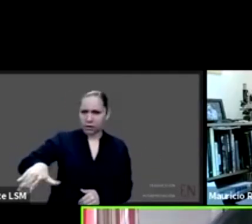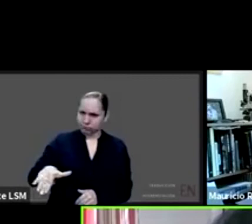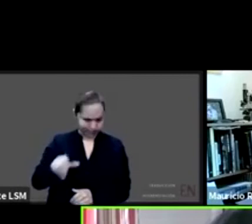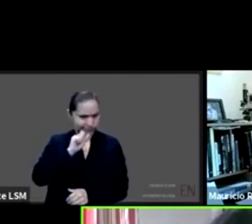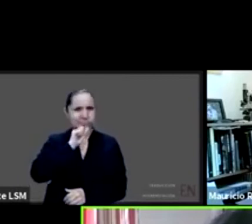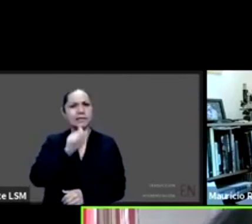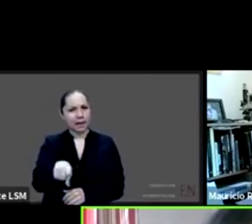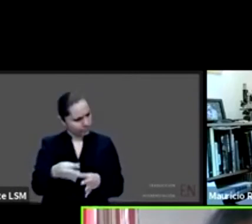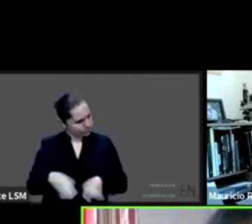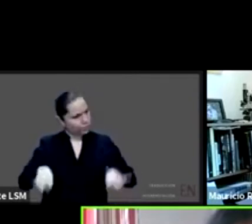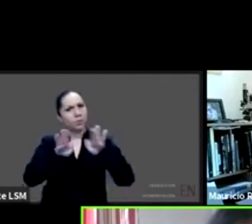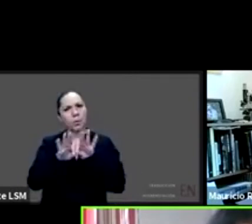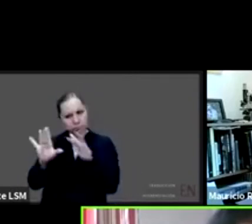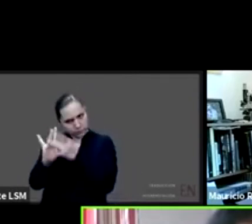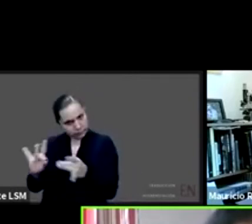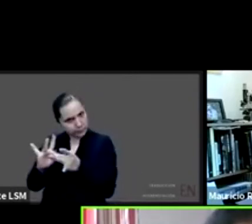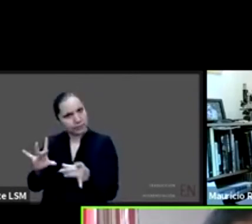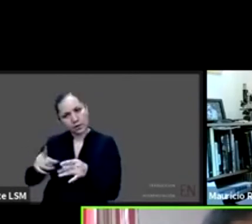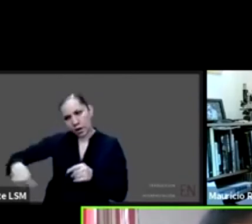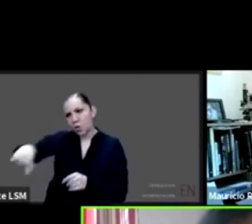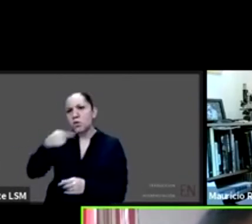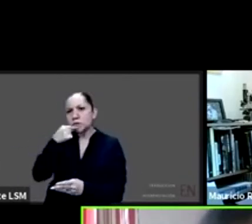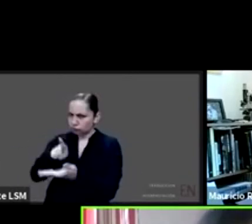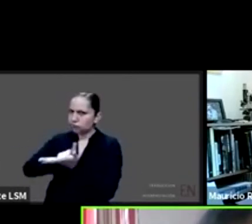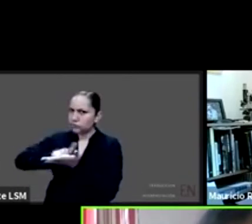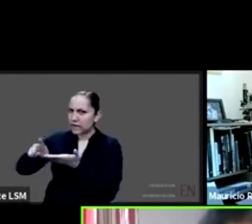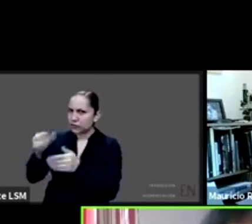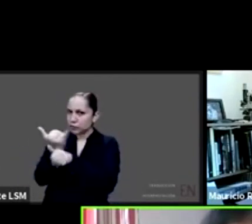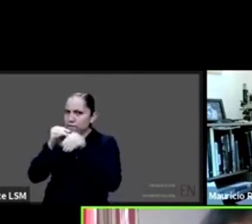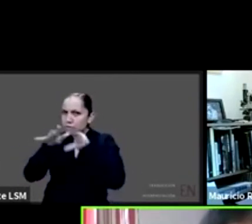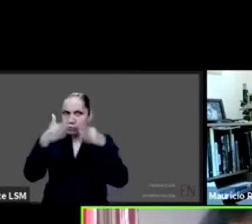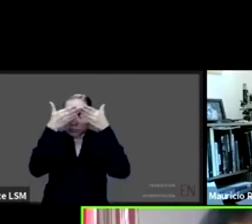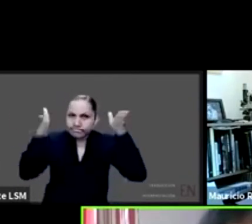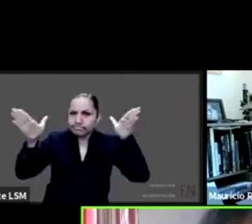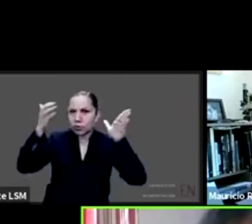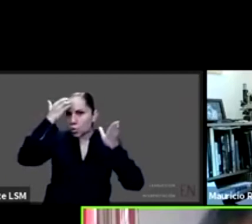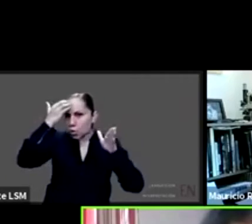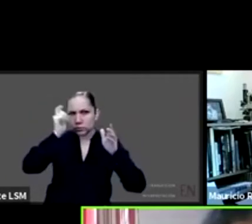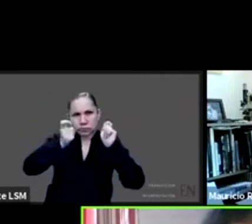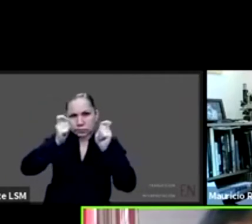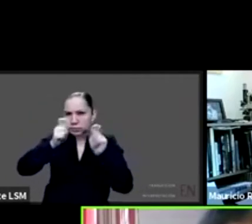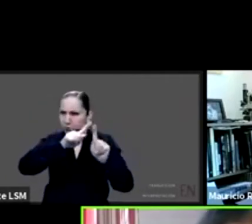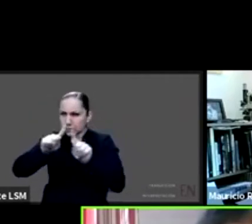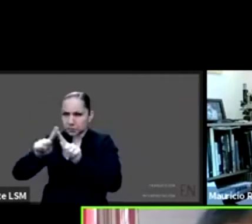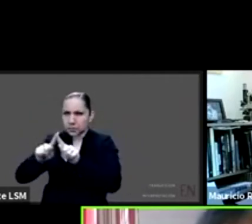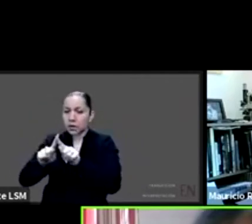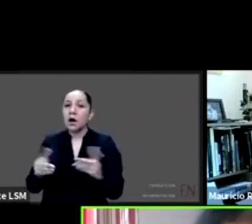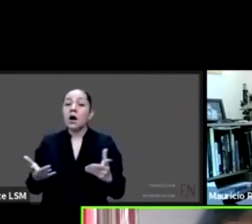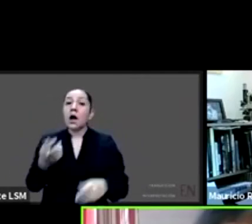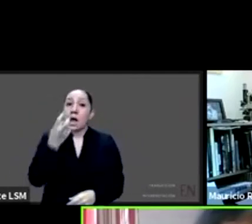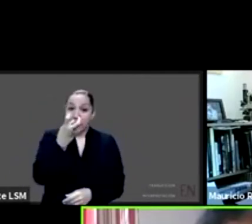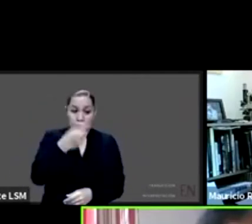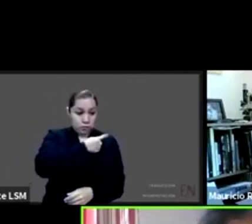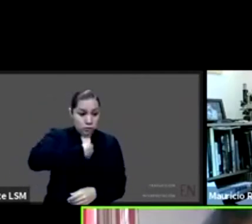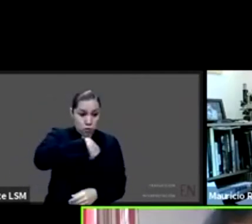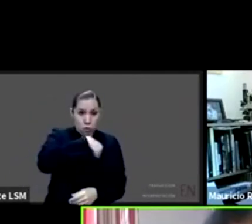estamos y debemos estar atentas a que exactamente el cumplimiento al derecho a la salud tenga esta